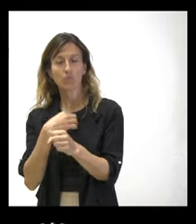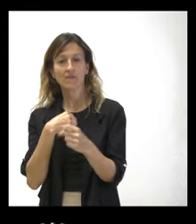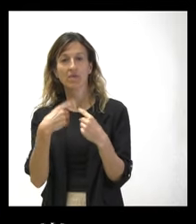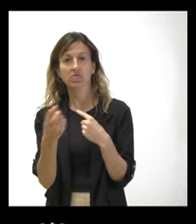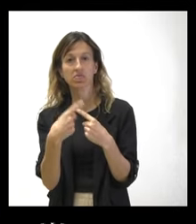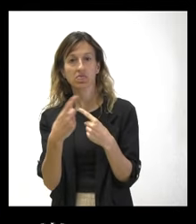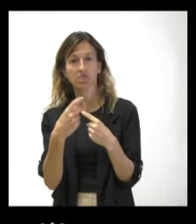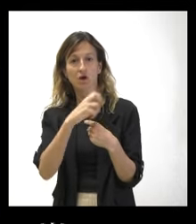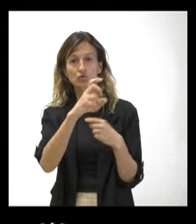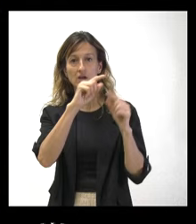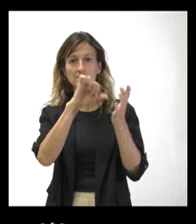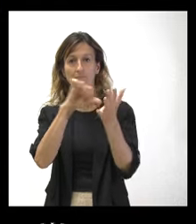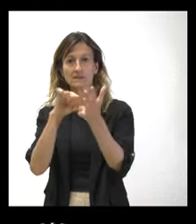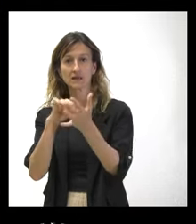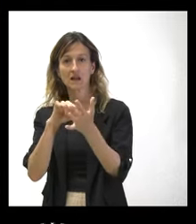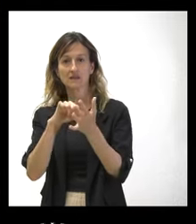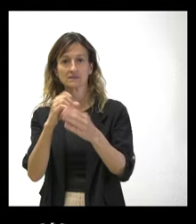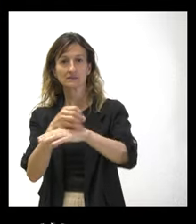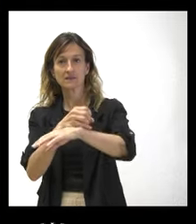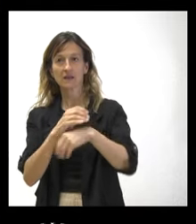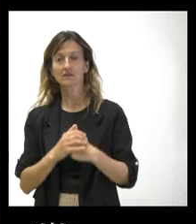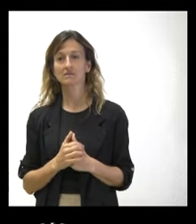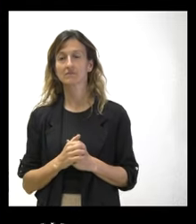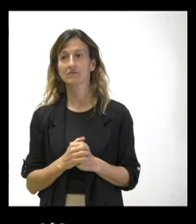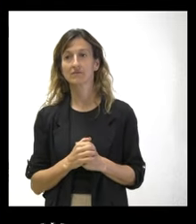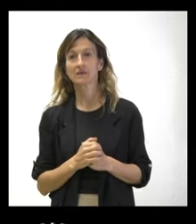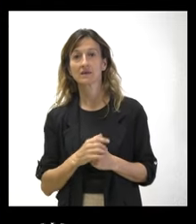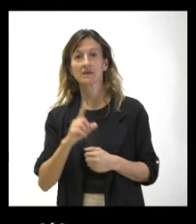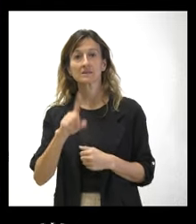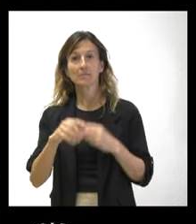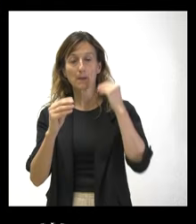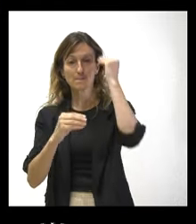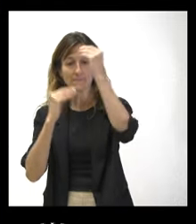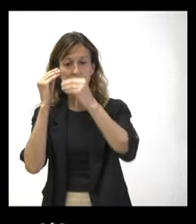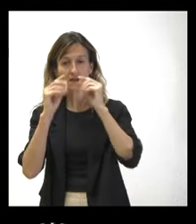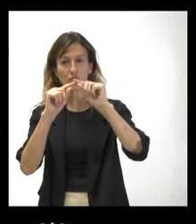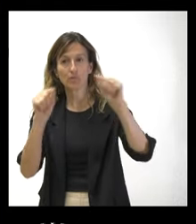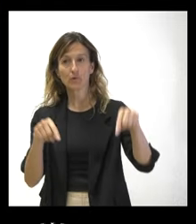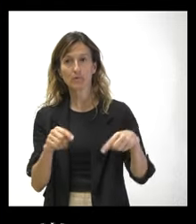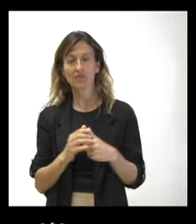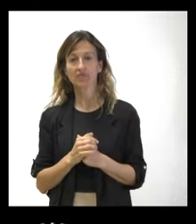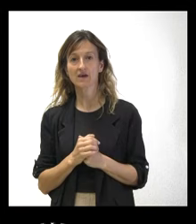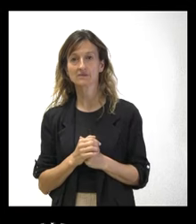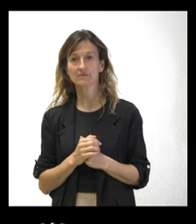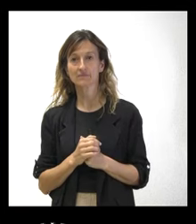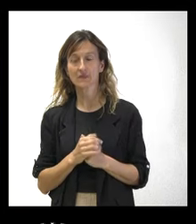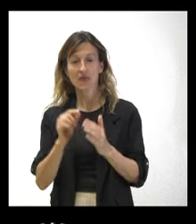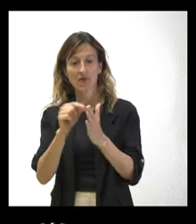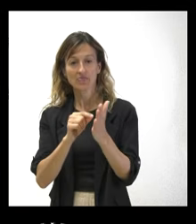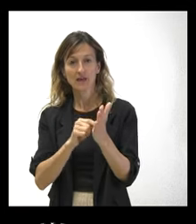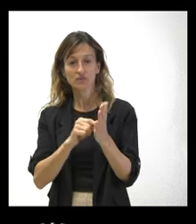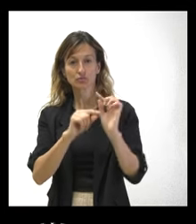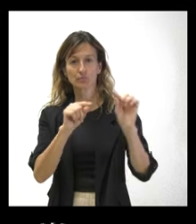de las capitales y el resto de las provincias. Y sobre todo eso, ya pensando también en todas las provincias y en todos los compañeros, si hay datos o